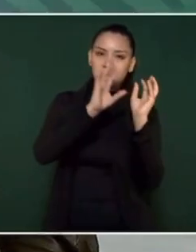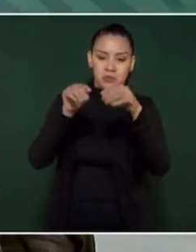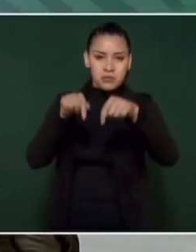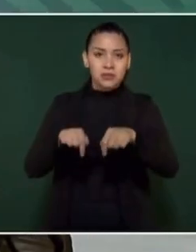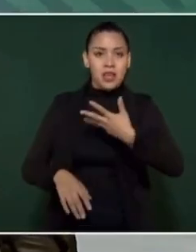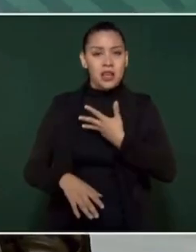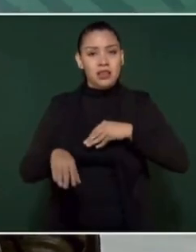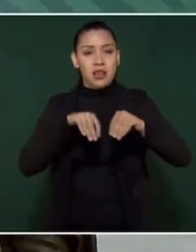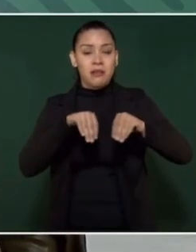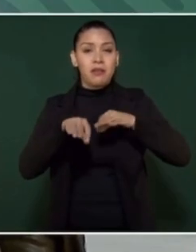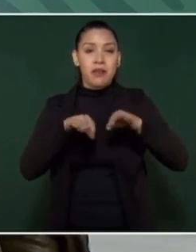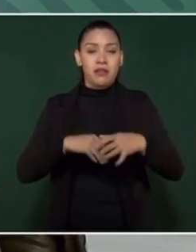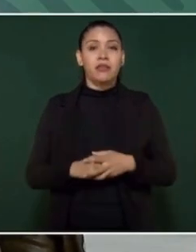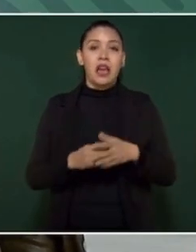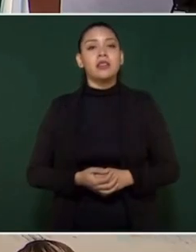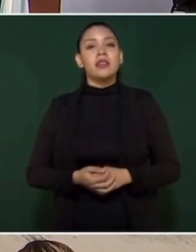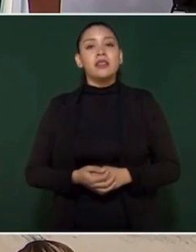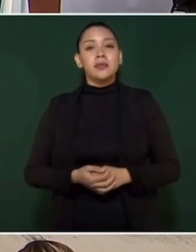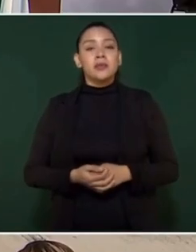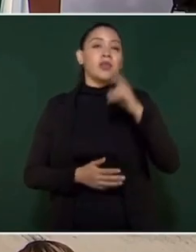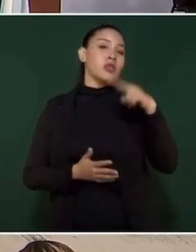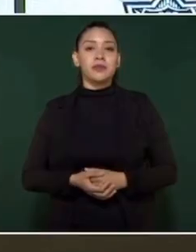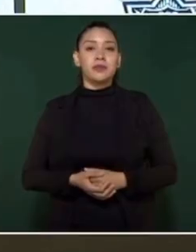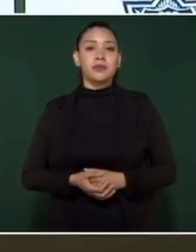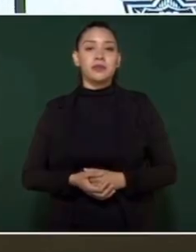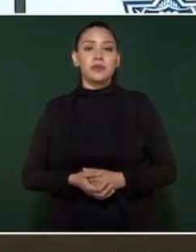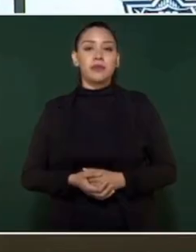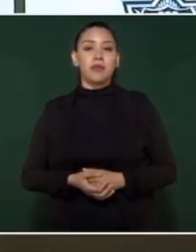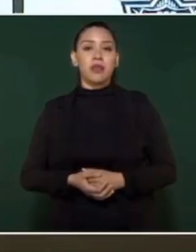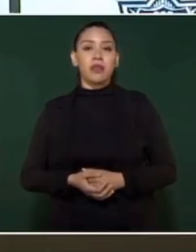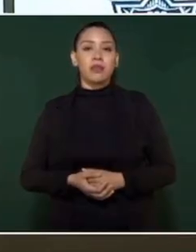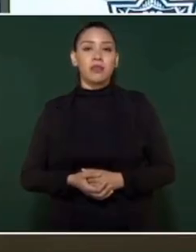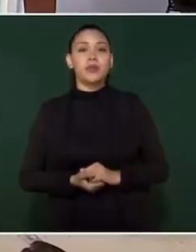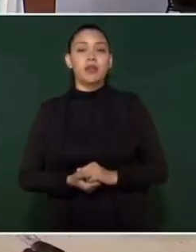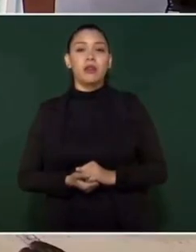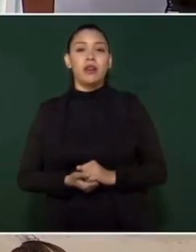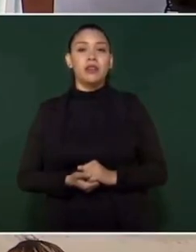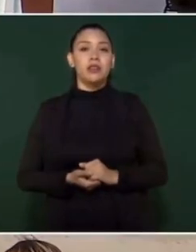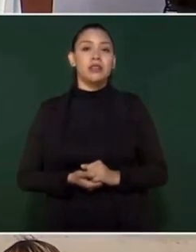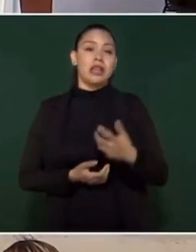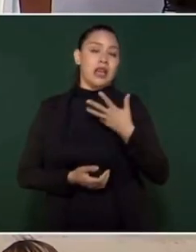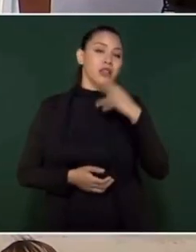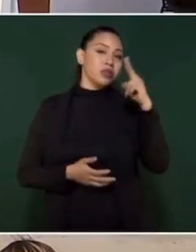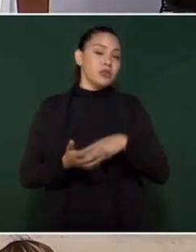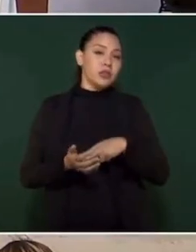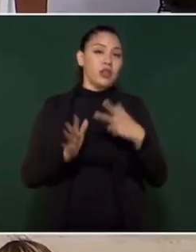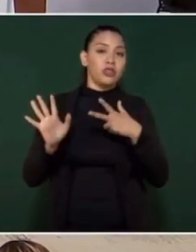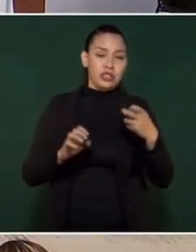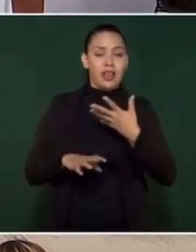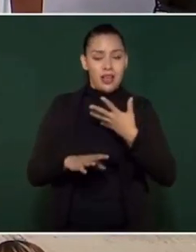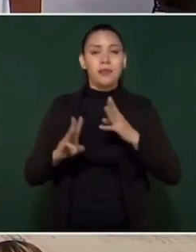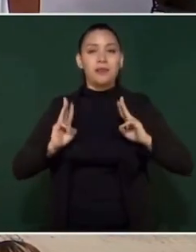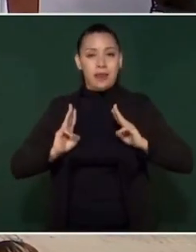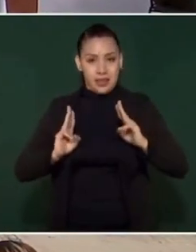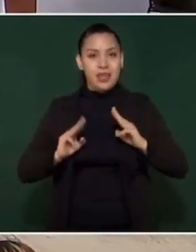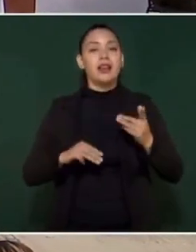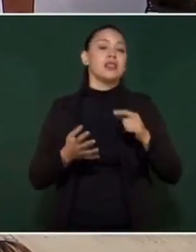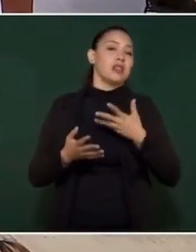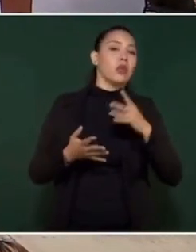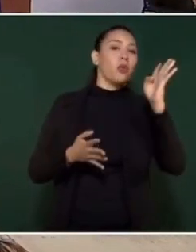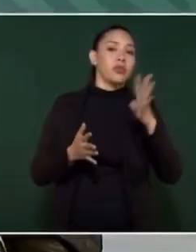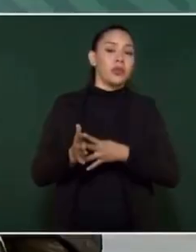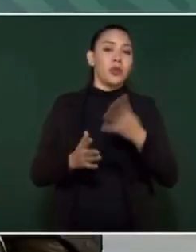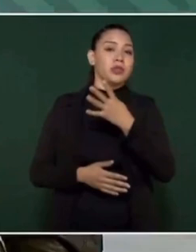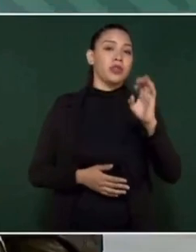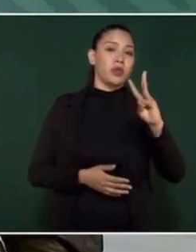y la policía estatal, 2 mil 500. Si a esto agregamos que se cuenta con 2 mil 800 marinos y 4 mil